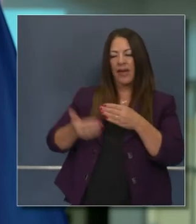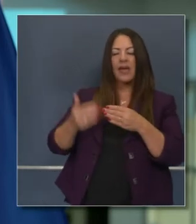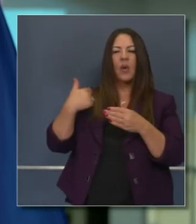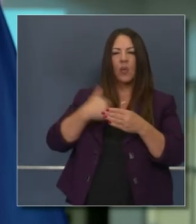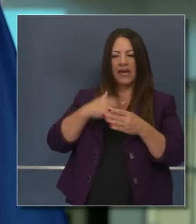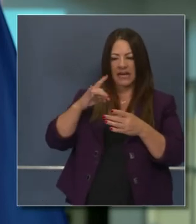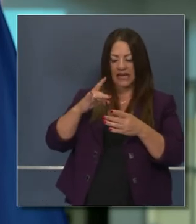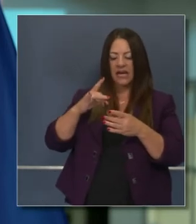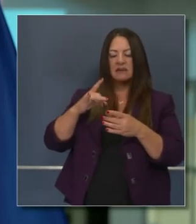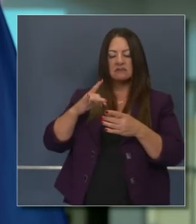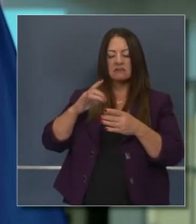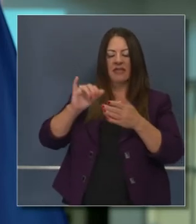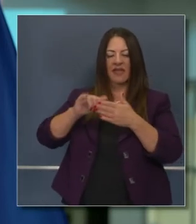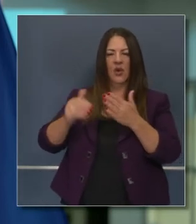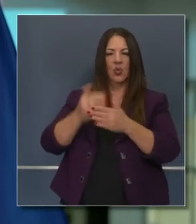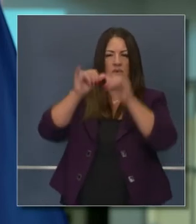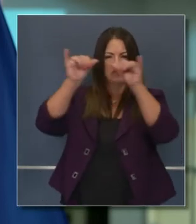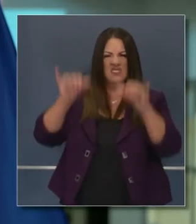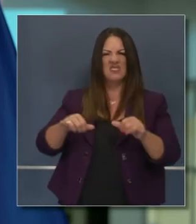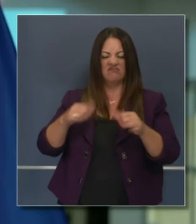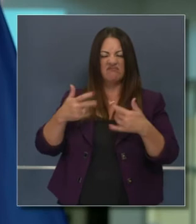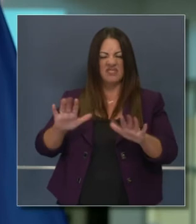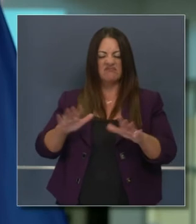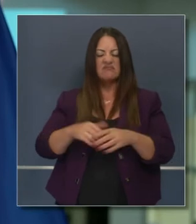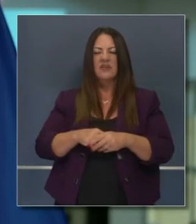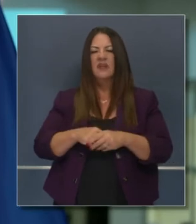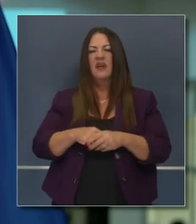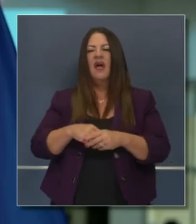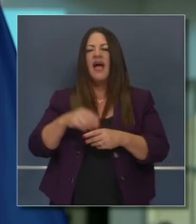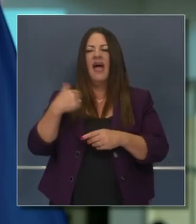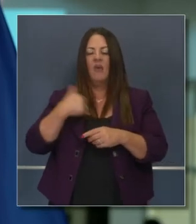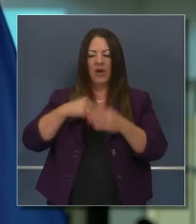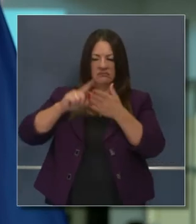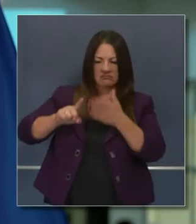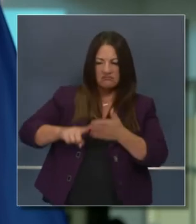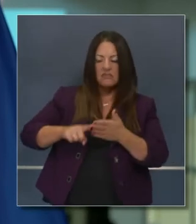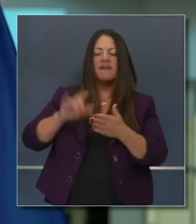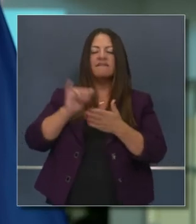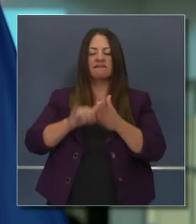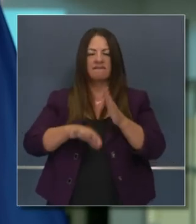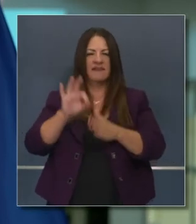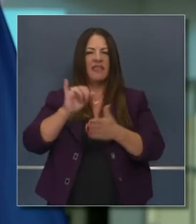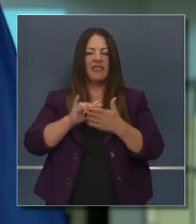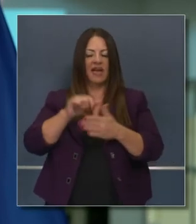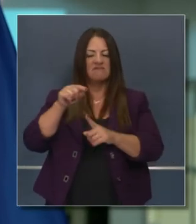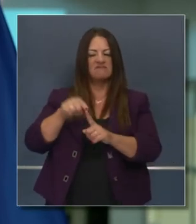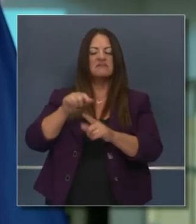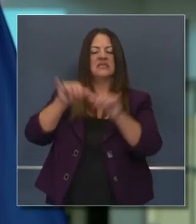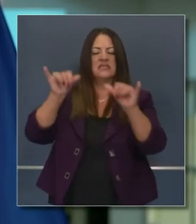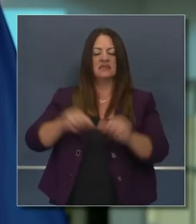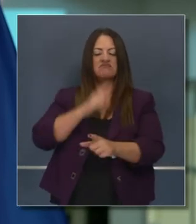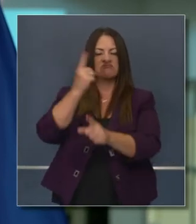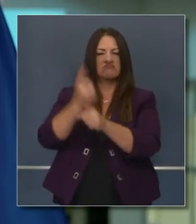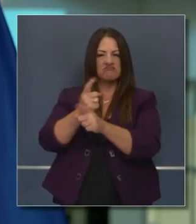implementamos en el fin de semana, pero sí demostró que la calidad, control de calidad y el programa